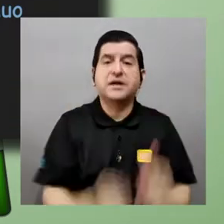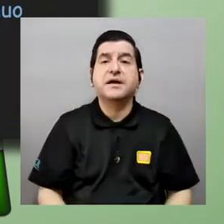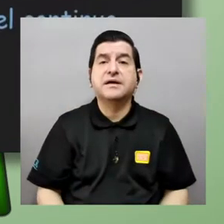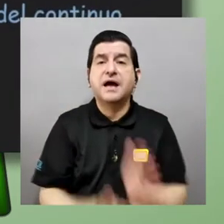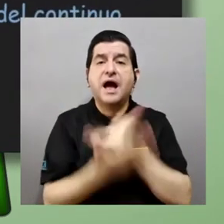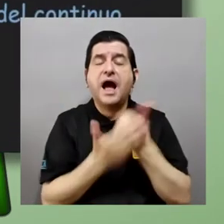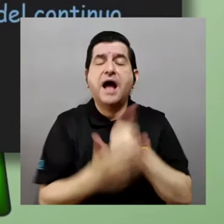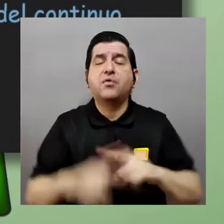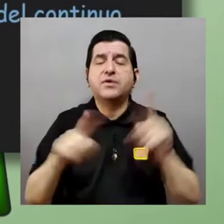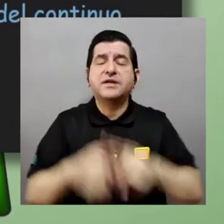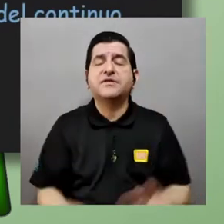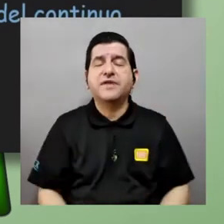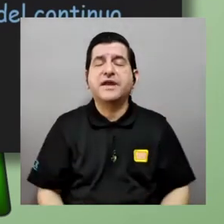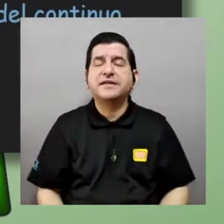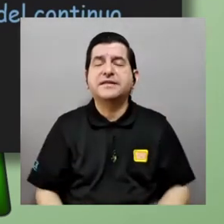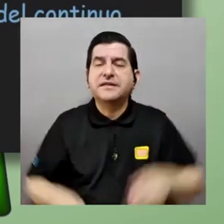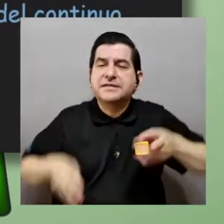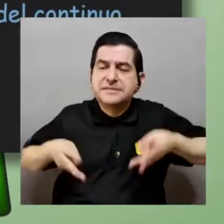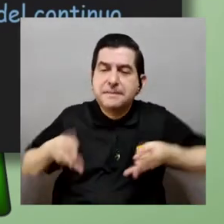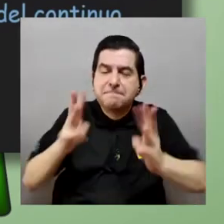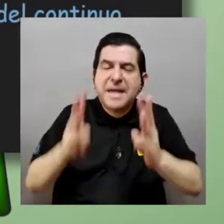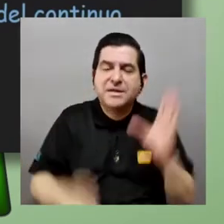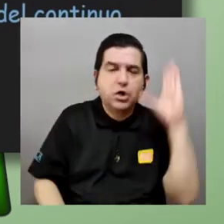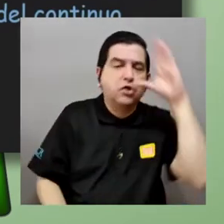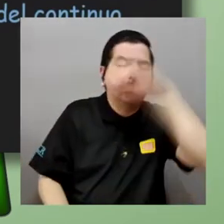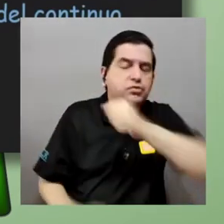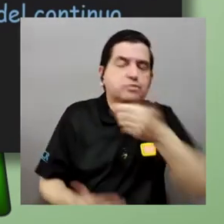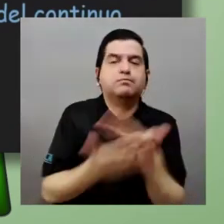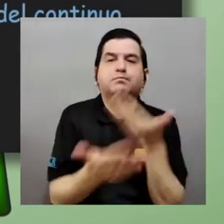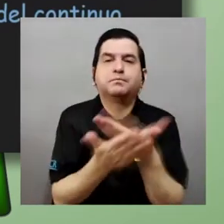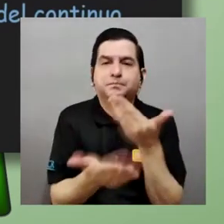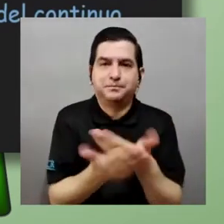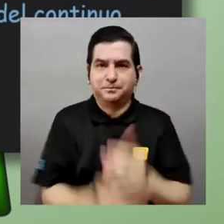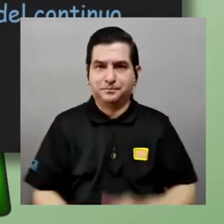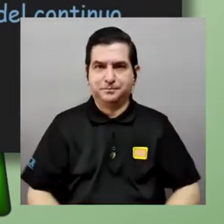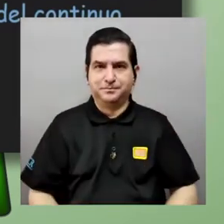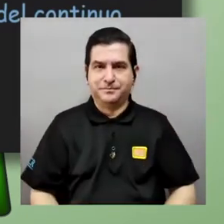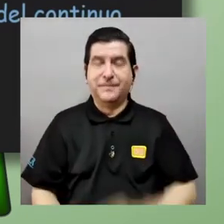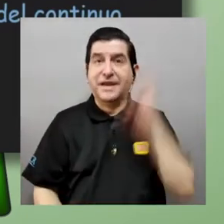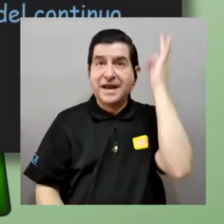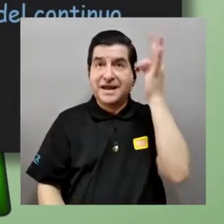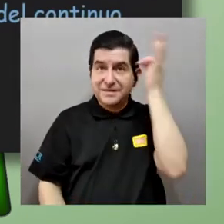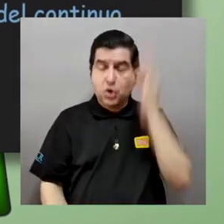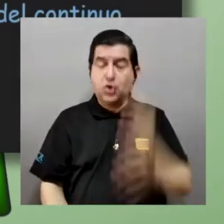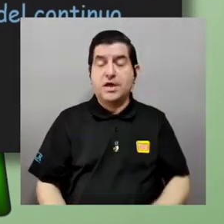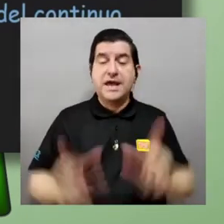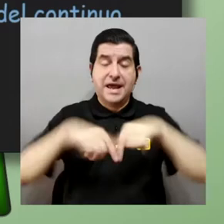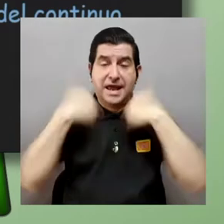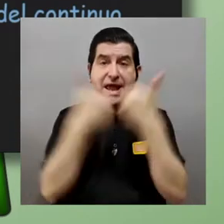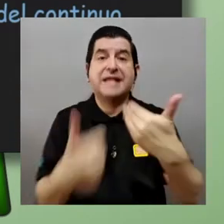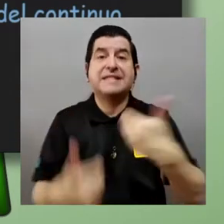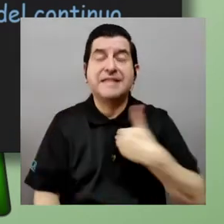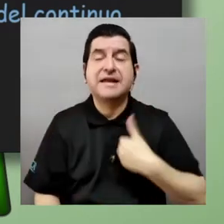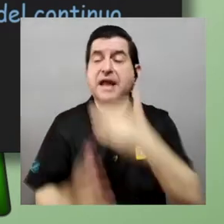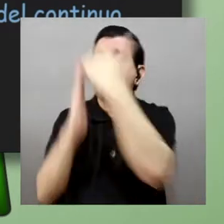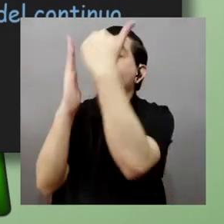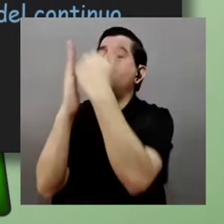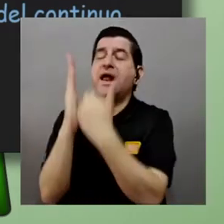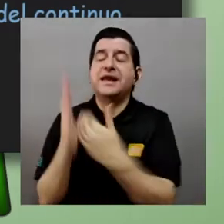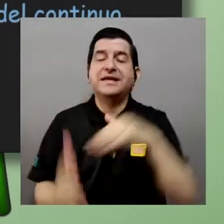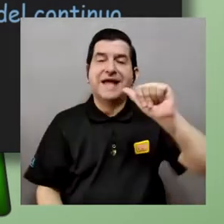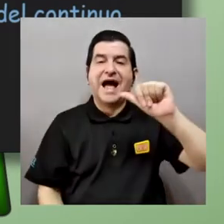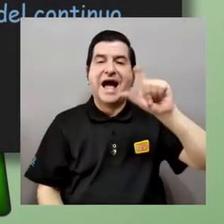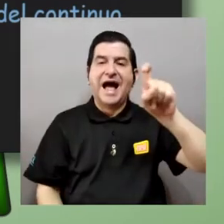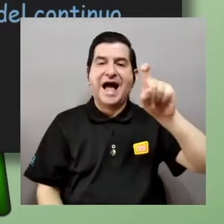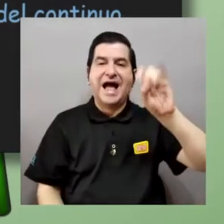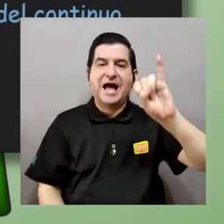métodos de deducción para probar cosas ok entonces la teoría de conjuntos como tal tiene pues una lista de axiomas que son como las verdades